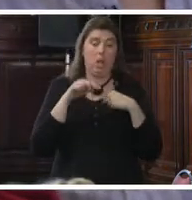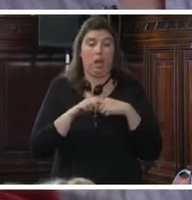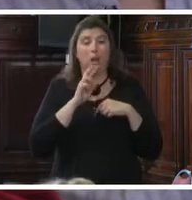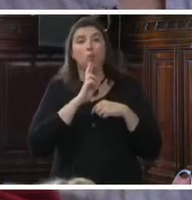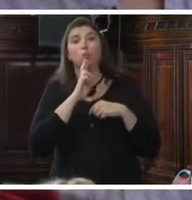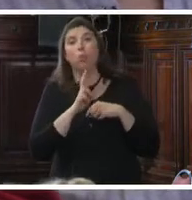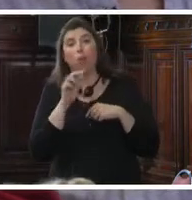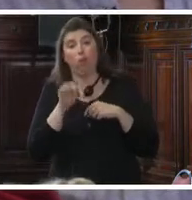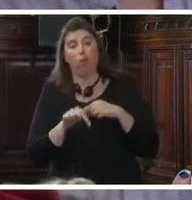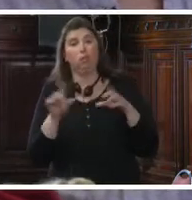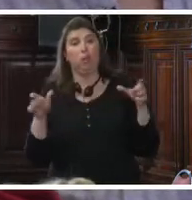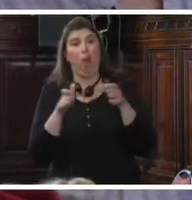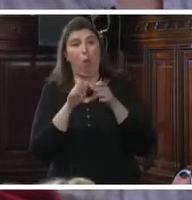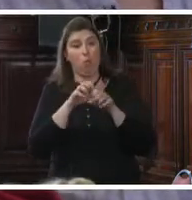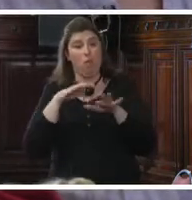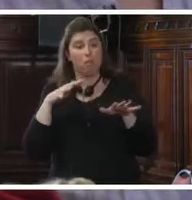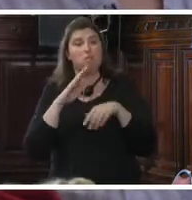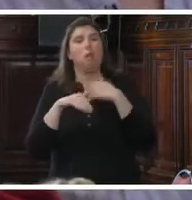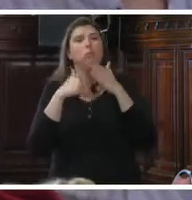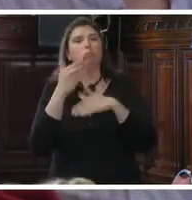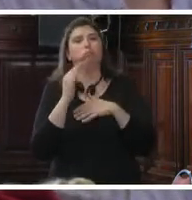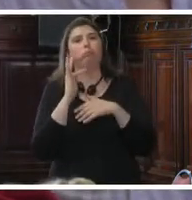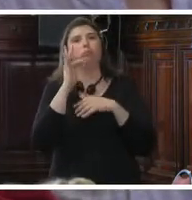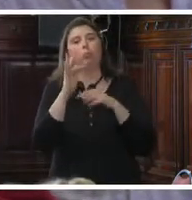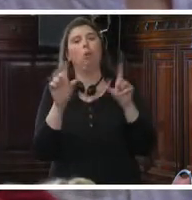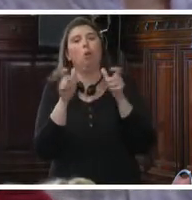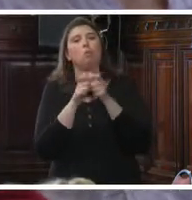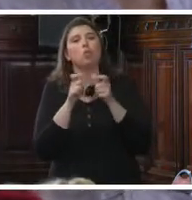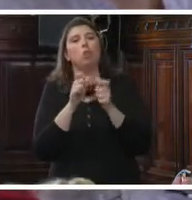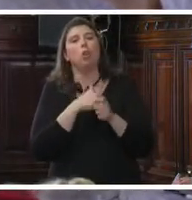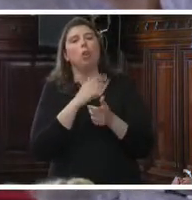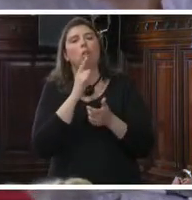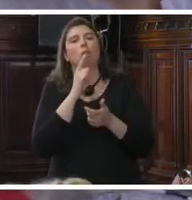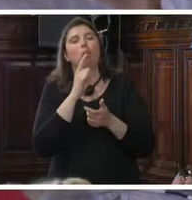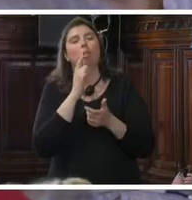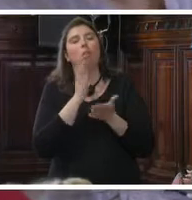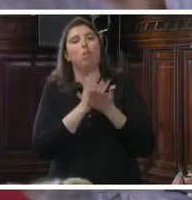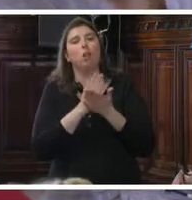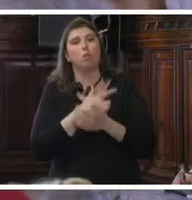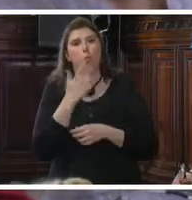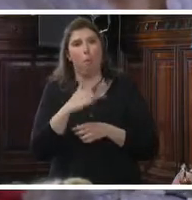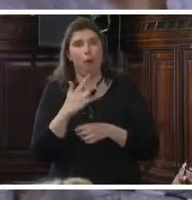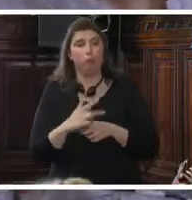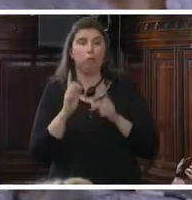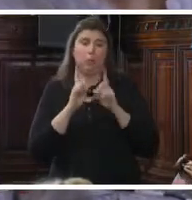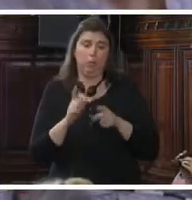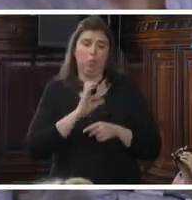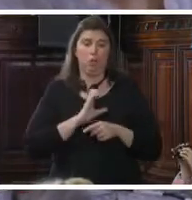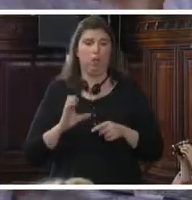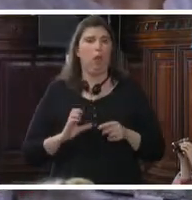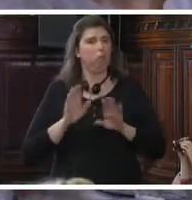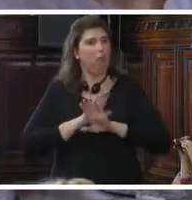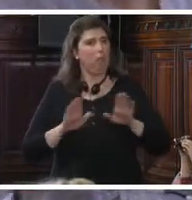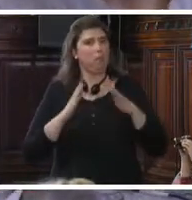esta audiencia y las futuras iniciativas de la Comisión Interamericana de Derechos Humanos y los Estados. Nada más,